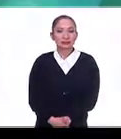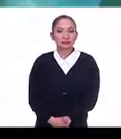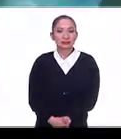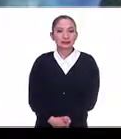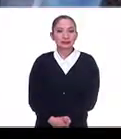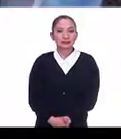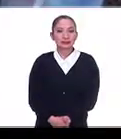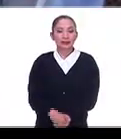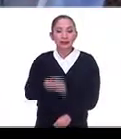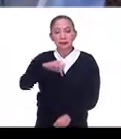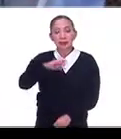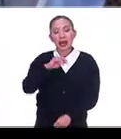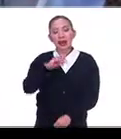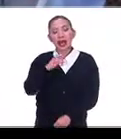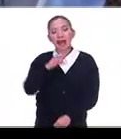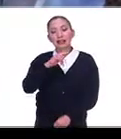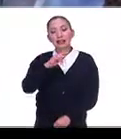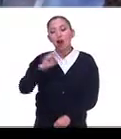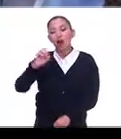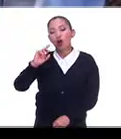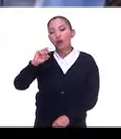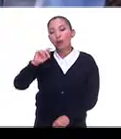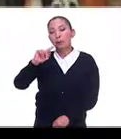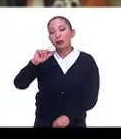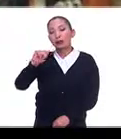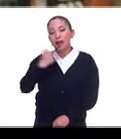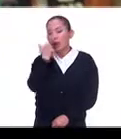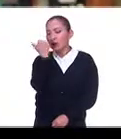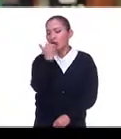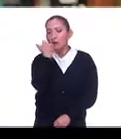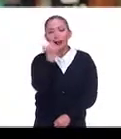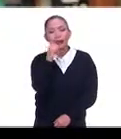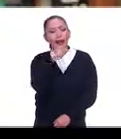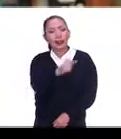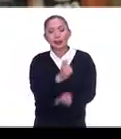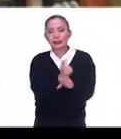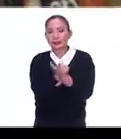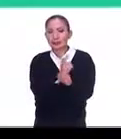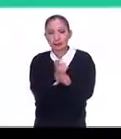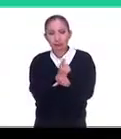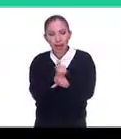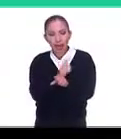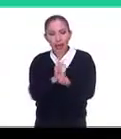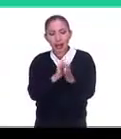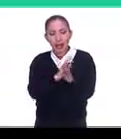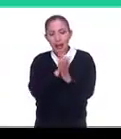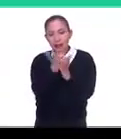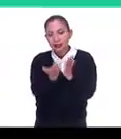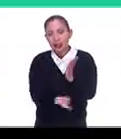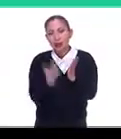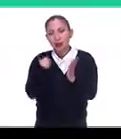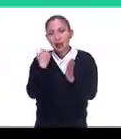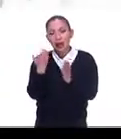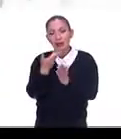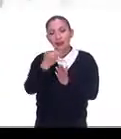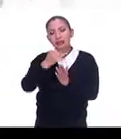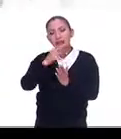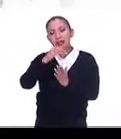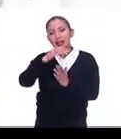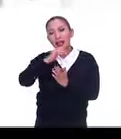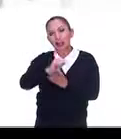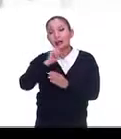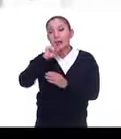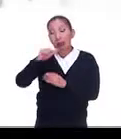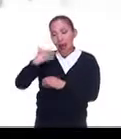Margarita Ropesta fue una estudiante de la licenciatura en literaturas hispánicas. Ya tenía